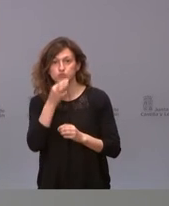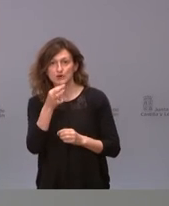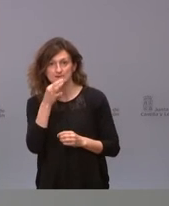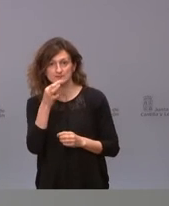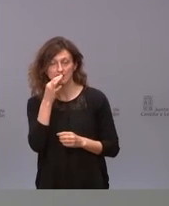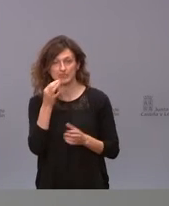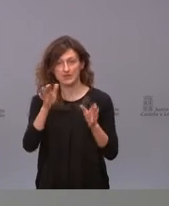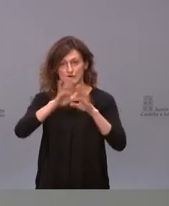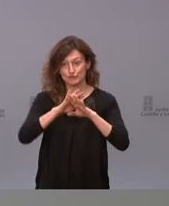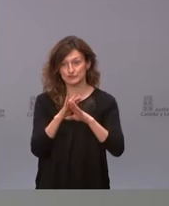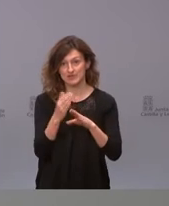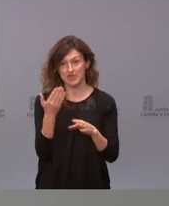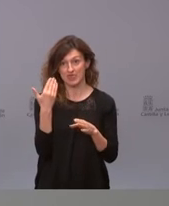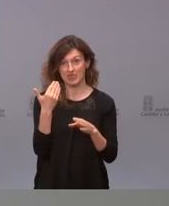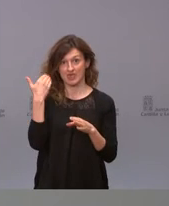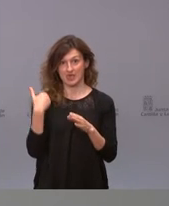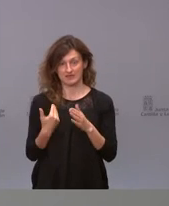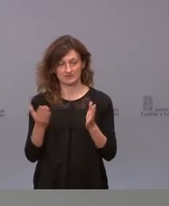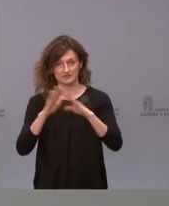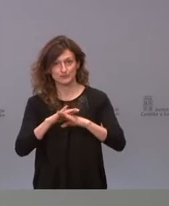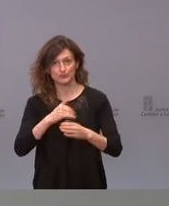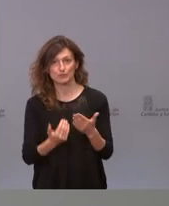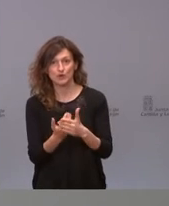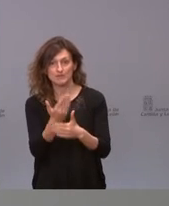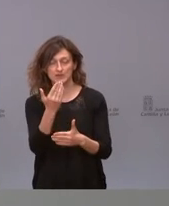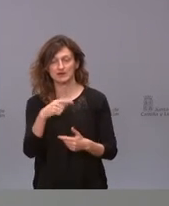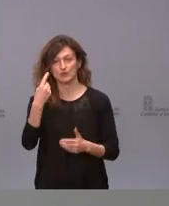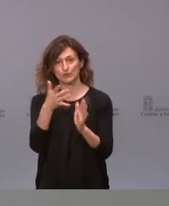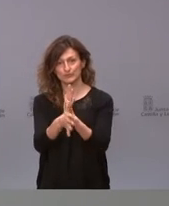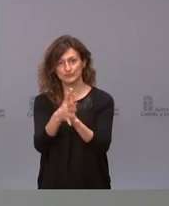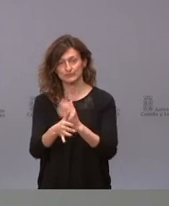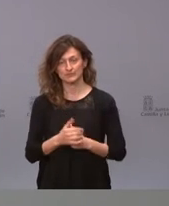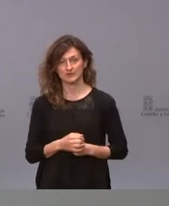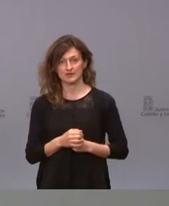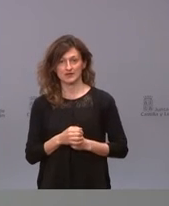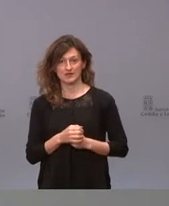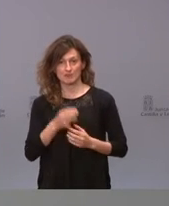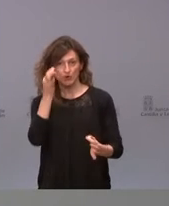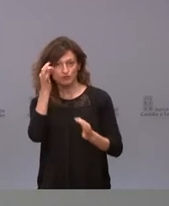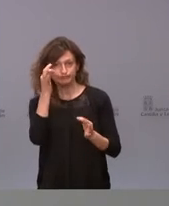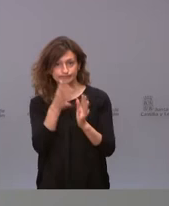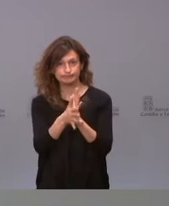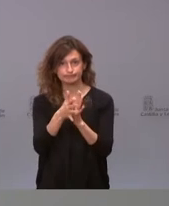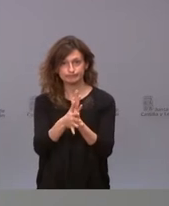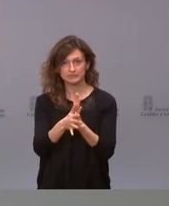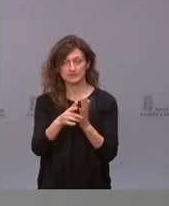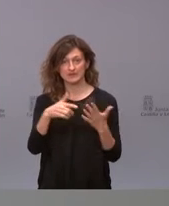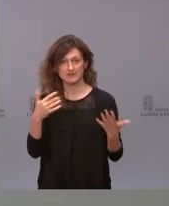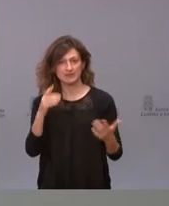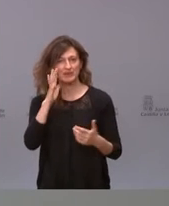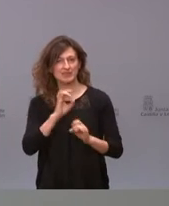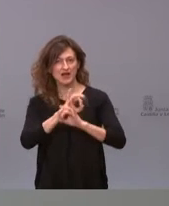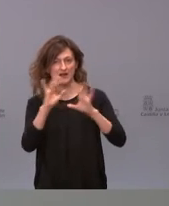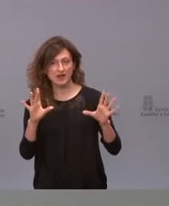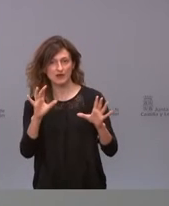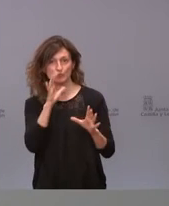la tarde-noche anterior y por la mañana, que comentaré luego más detenidamente, ya parecía claro que iba a haber